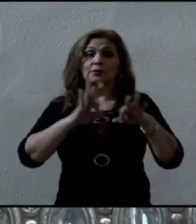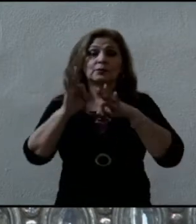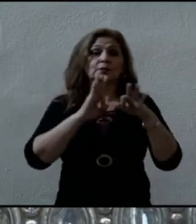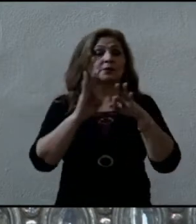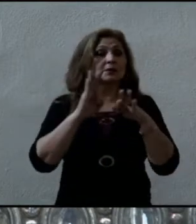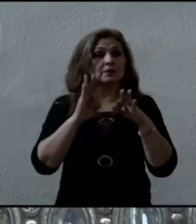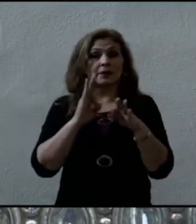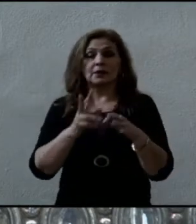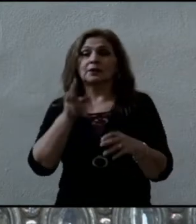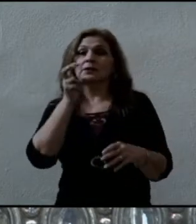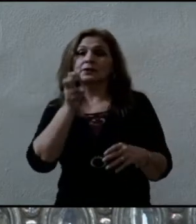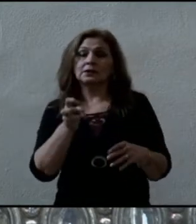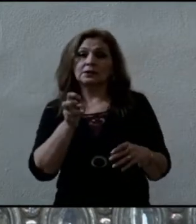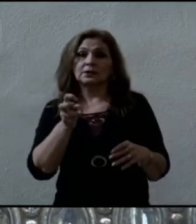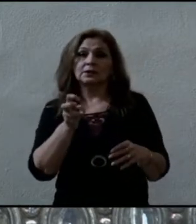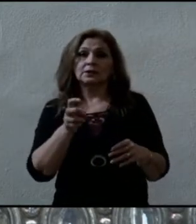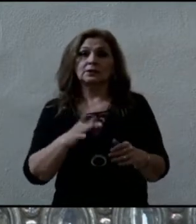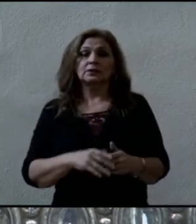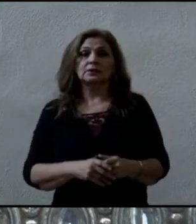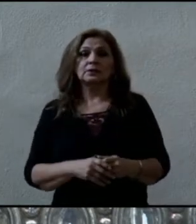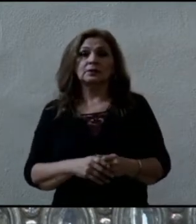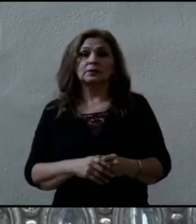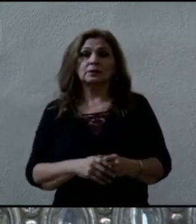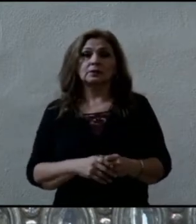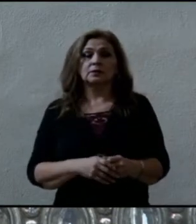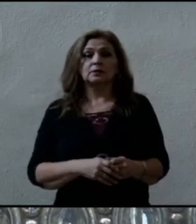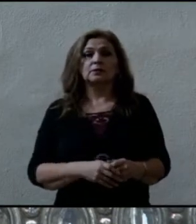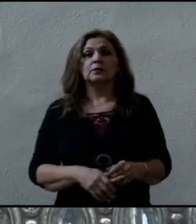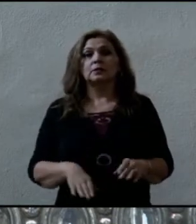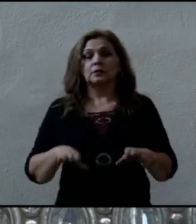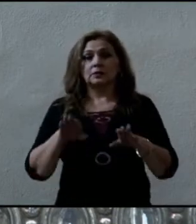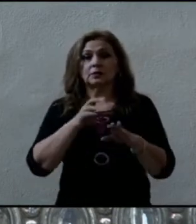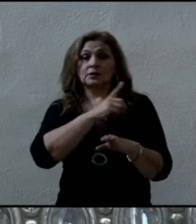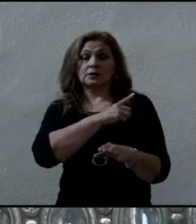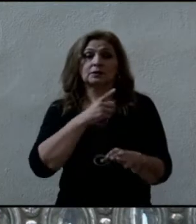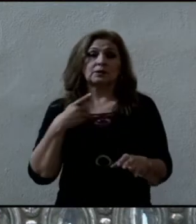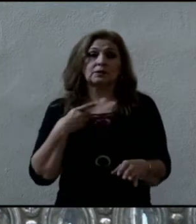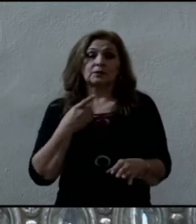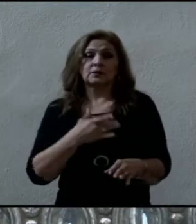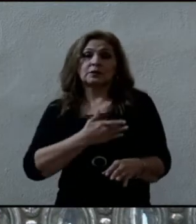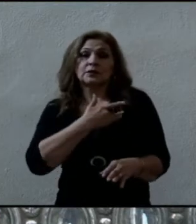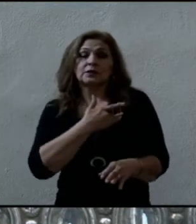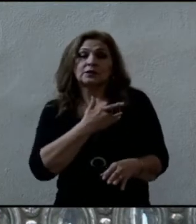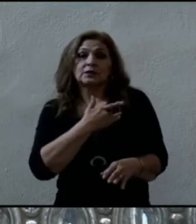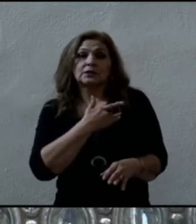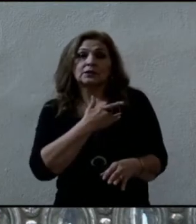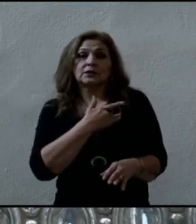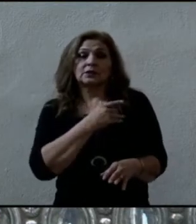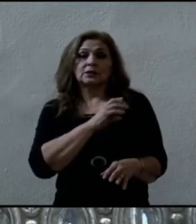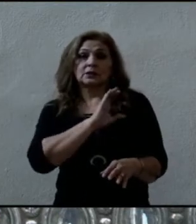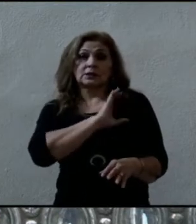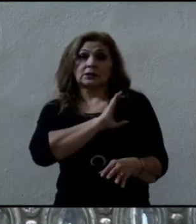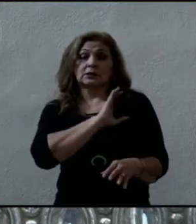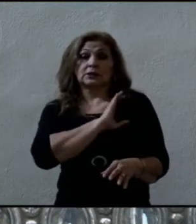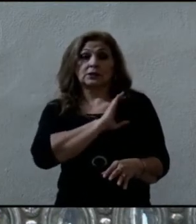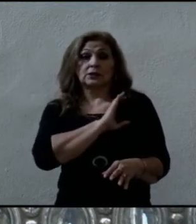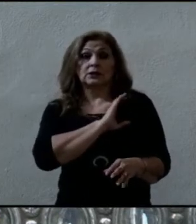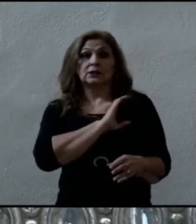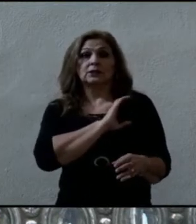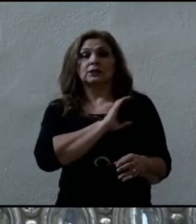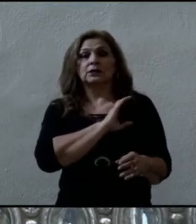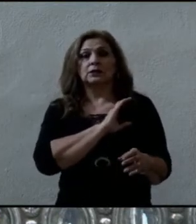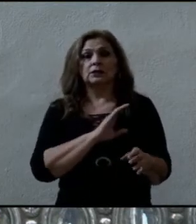partida. un el tener compasión, es decir, compartir